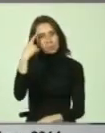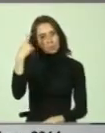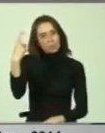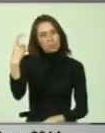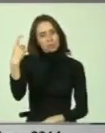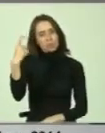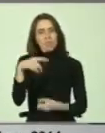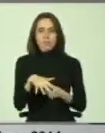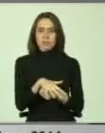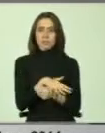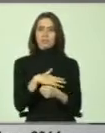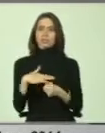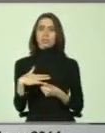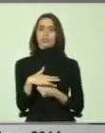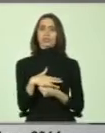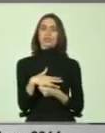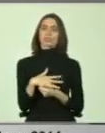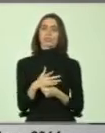además, la situación.